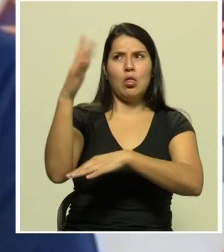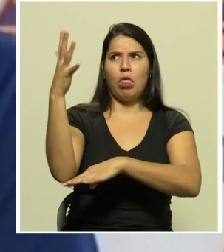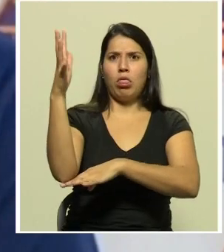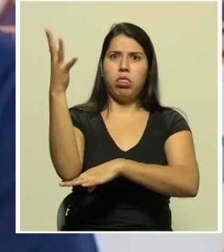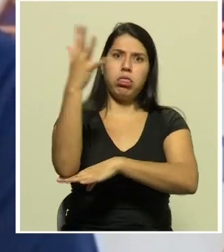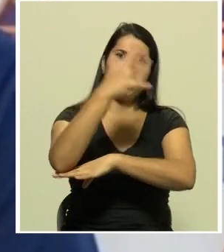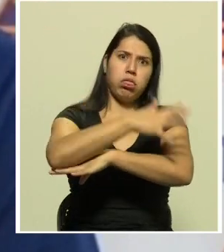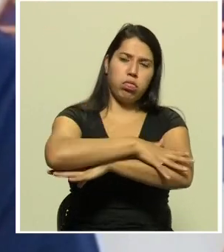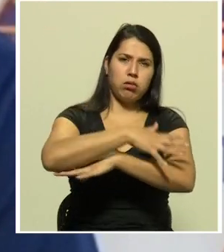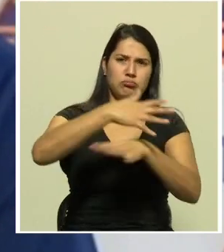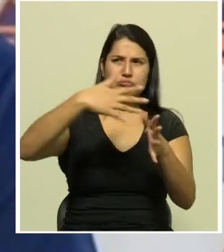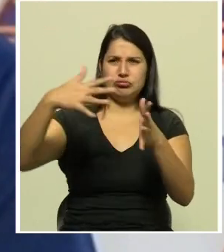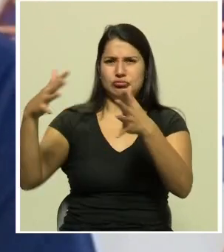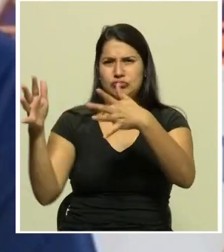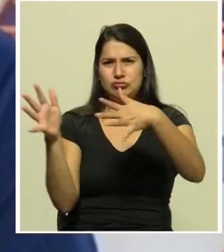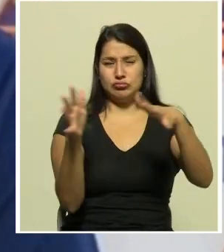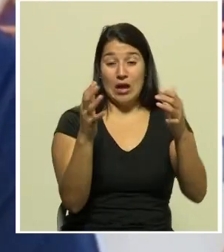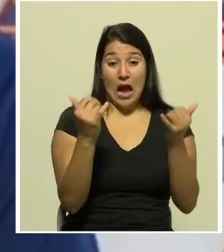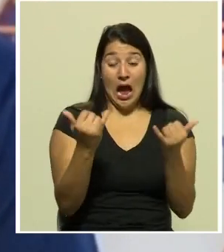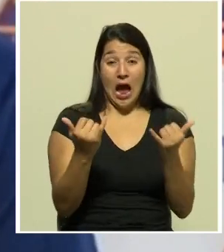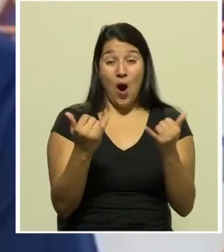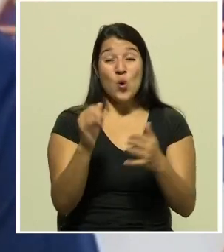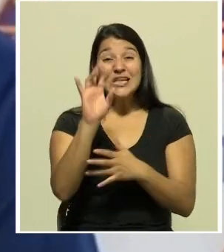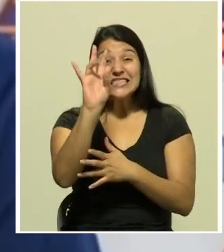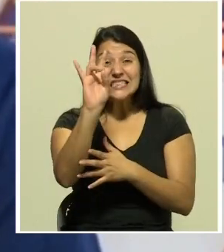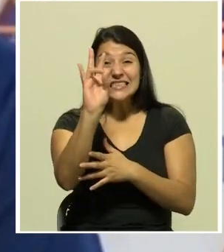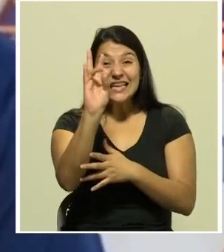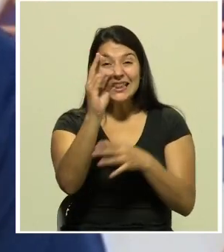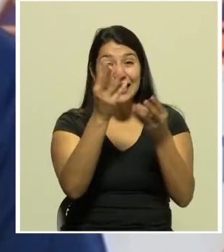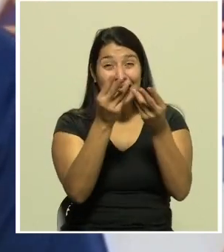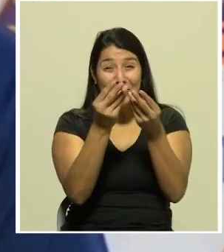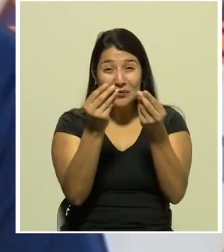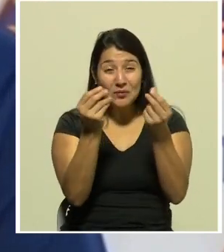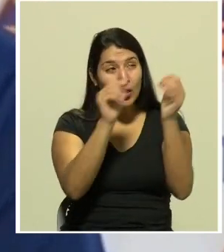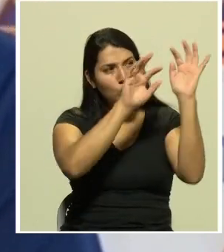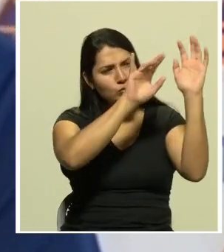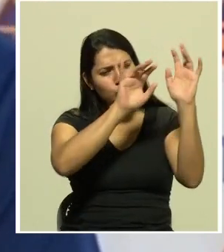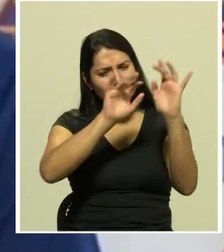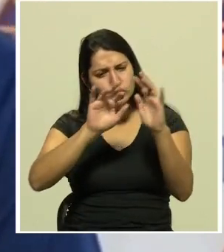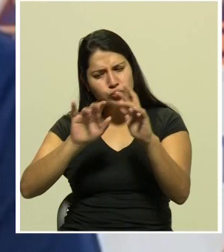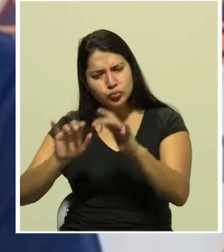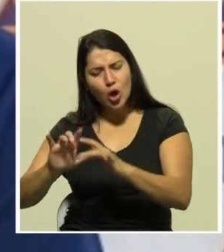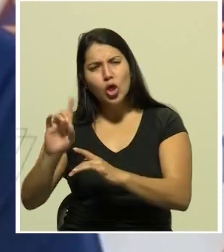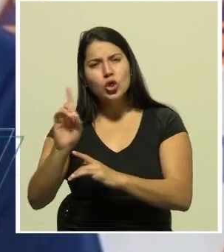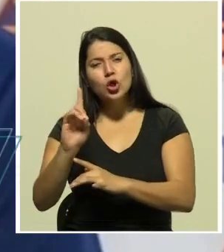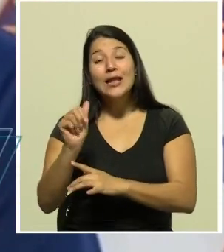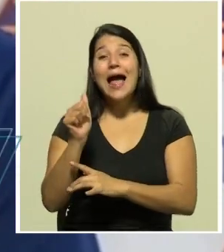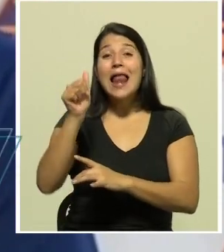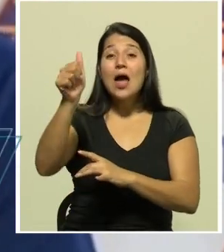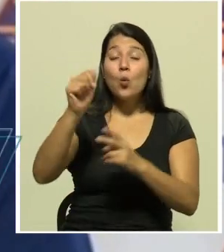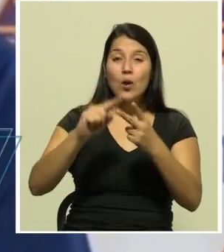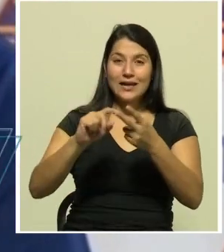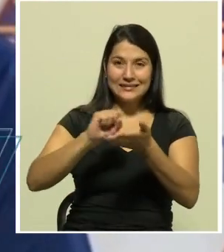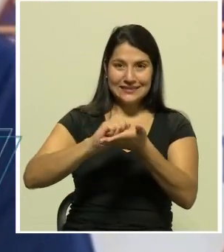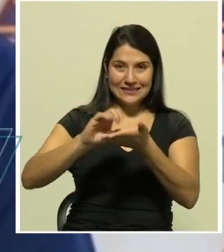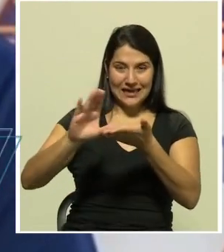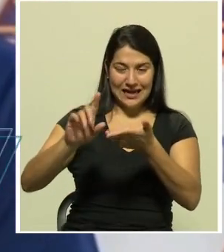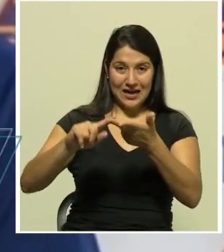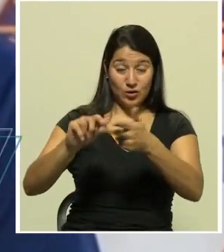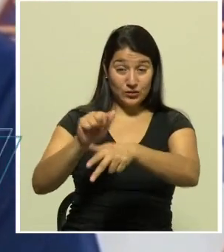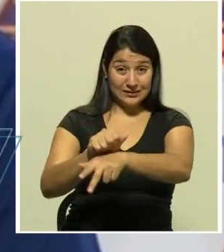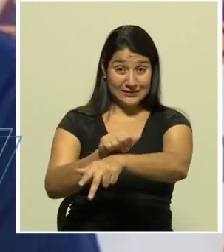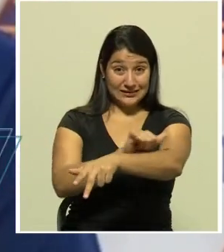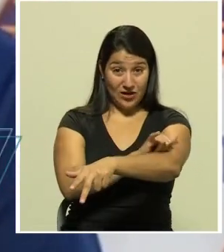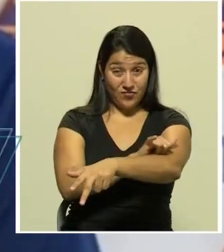ahora un total de 7 reportados principalmente en la zona de Alacuela San Carlos y Acerrí en el caso de San Carlos inclusive